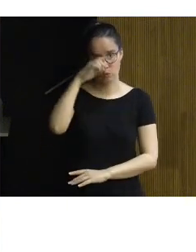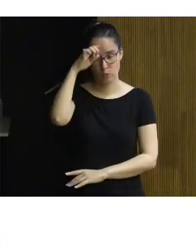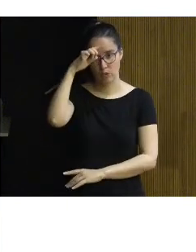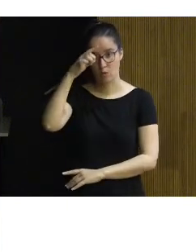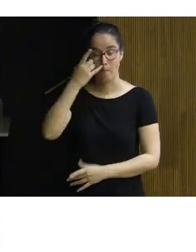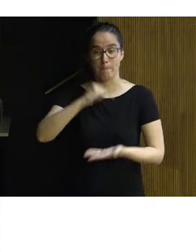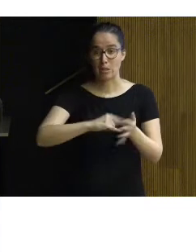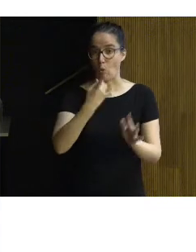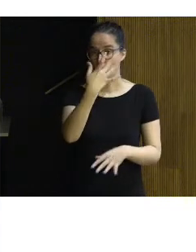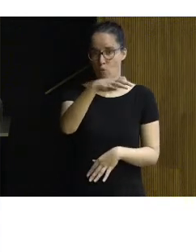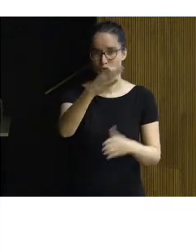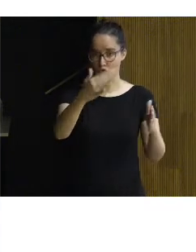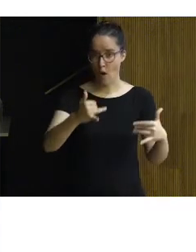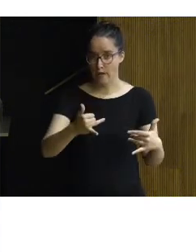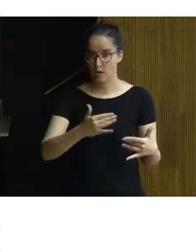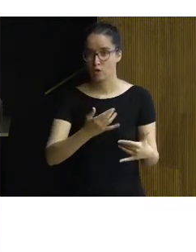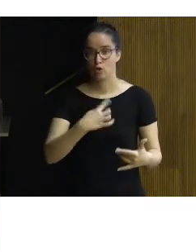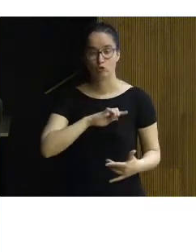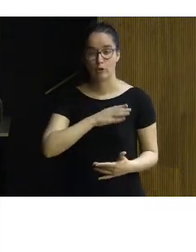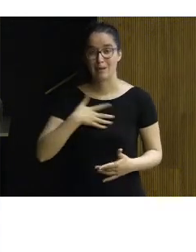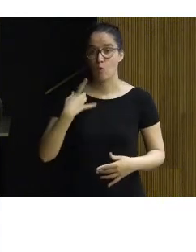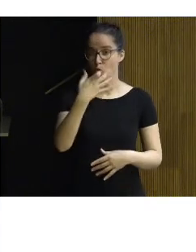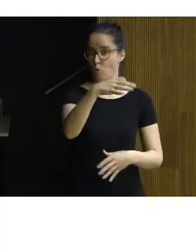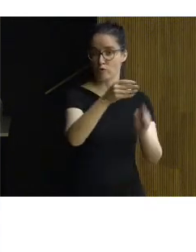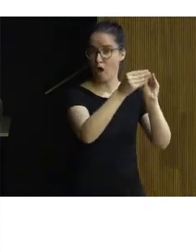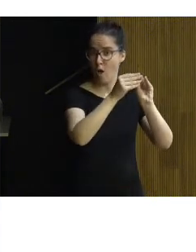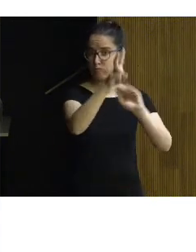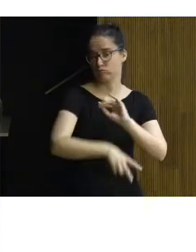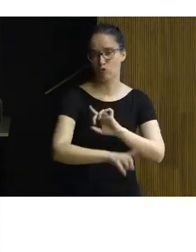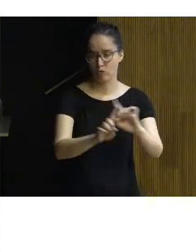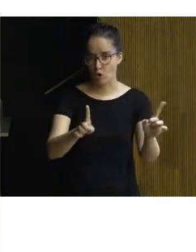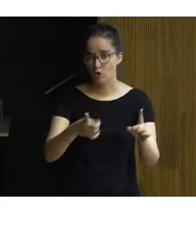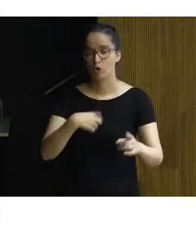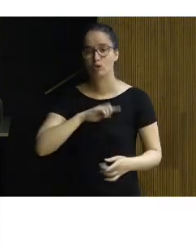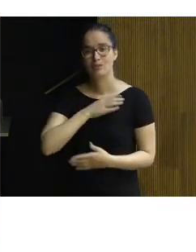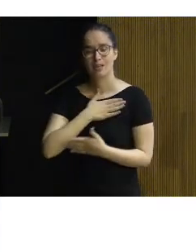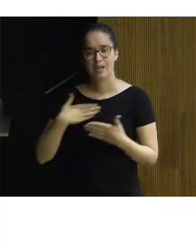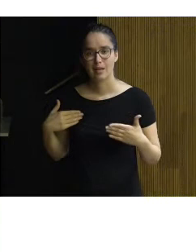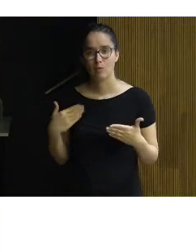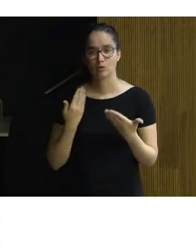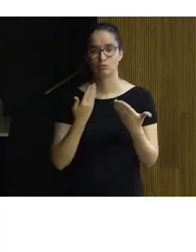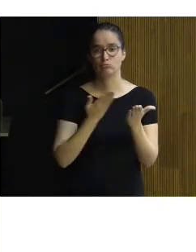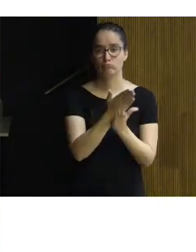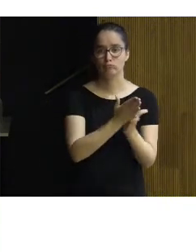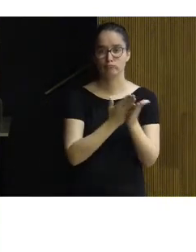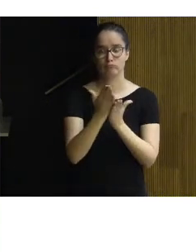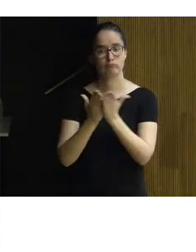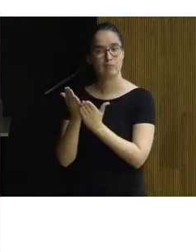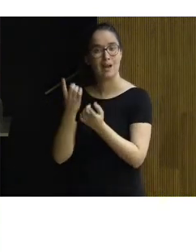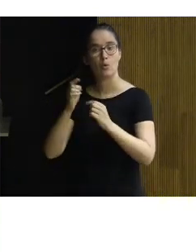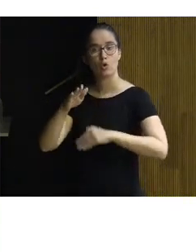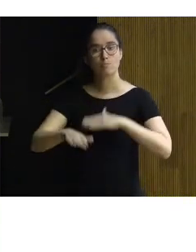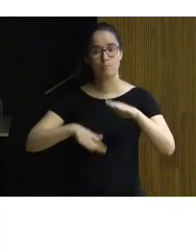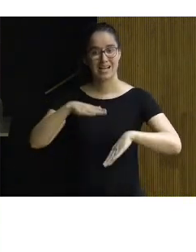No hay un solo método y no pretendíamos dar un solo método. Pretendíamos daros algunos de los pasos que